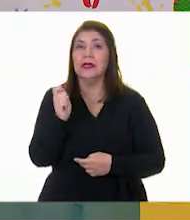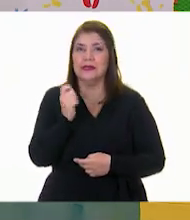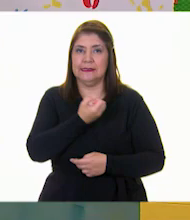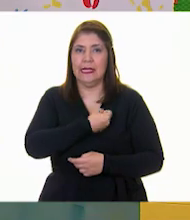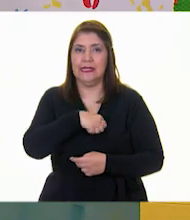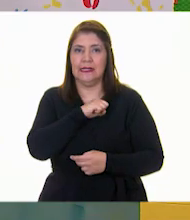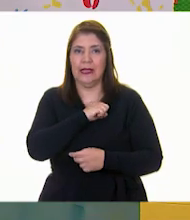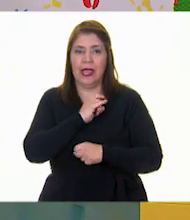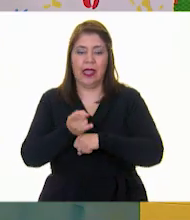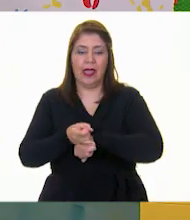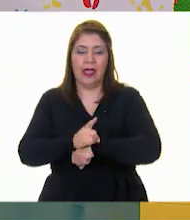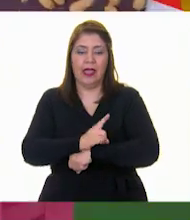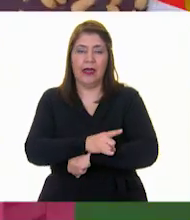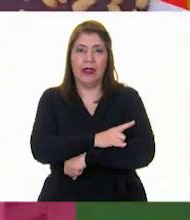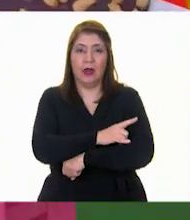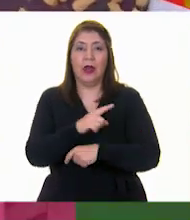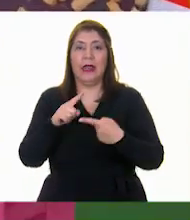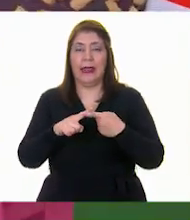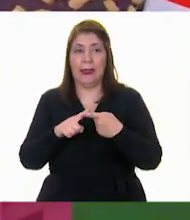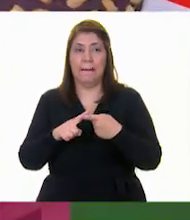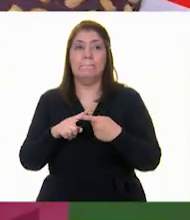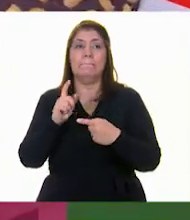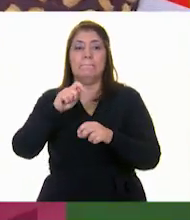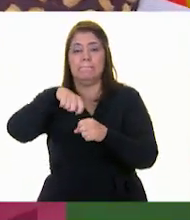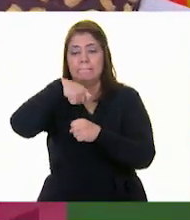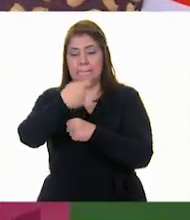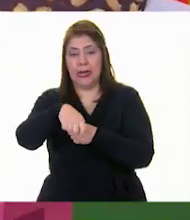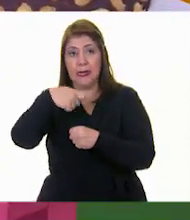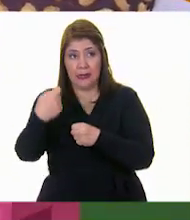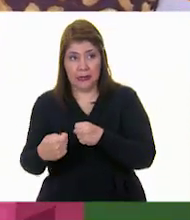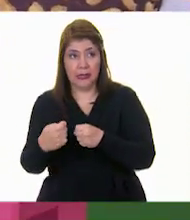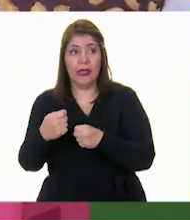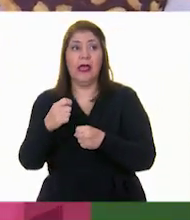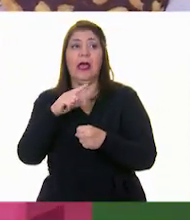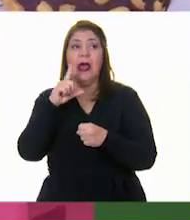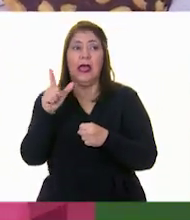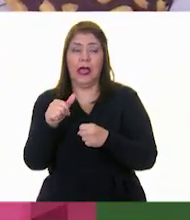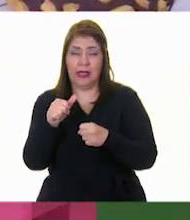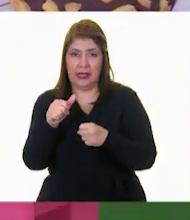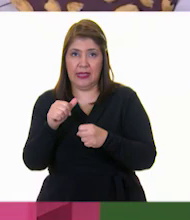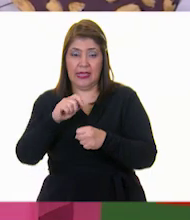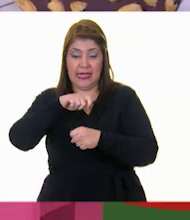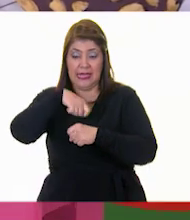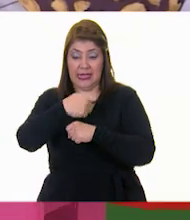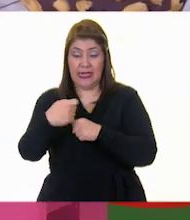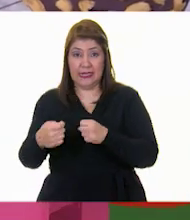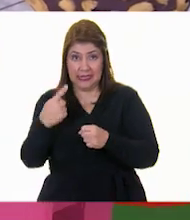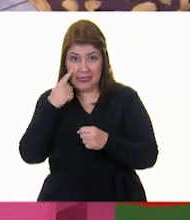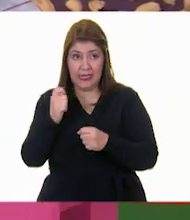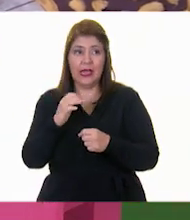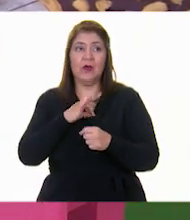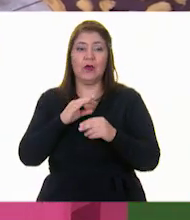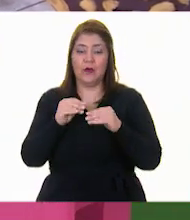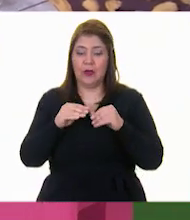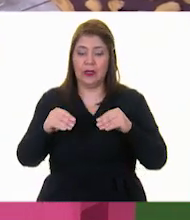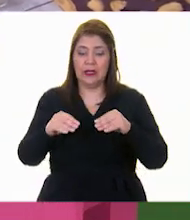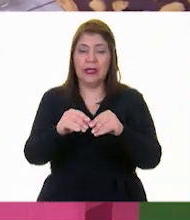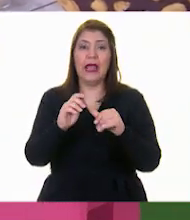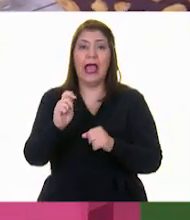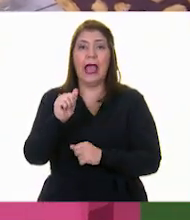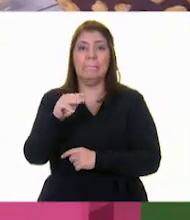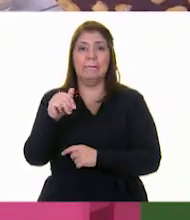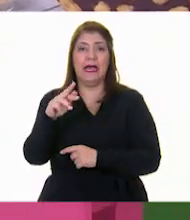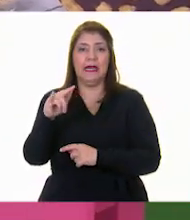plátano. Encima, en el cuerpo del caracol le puse amaranto